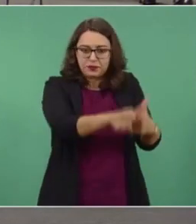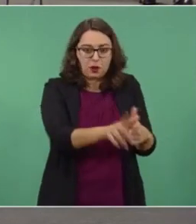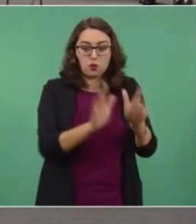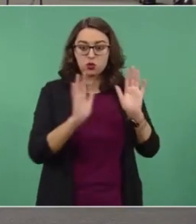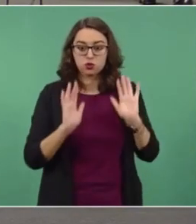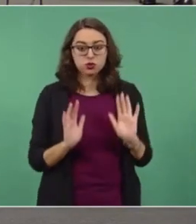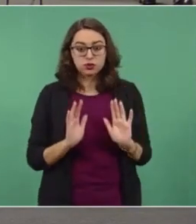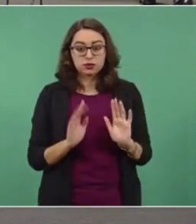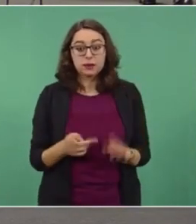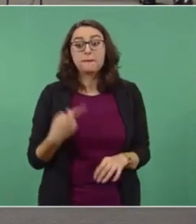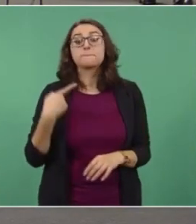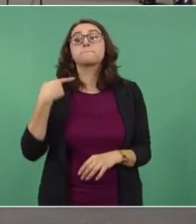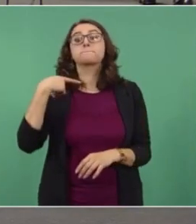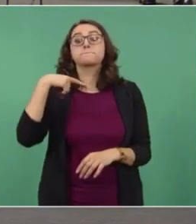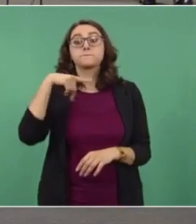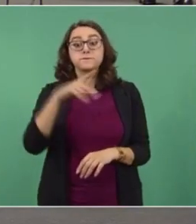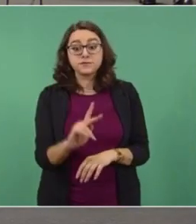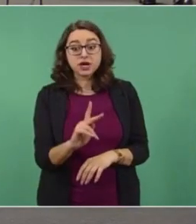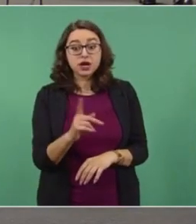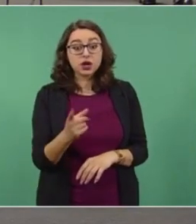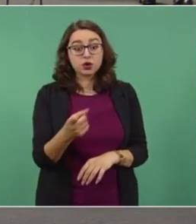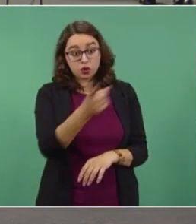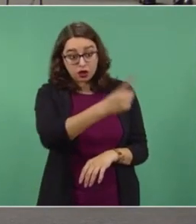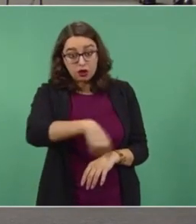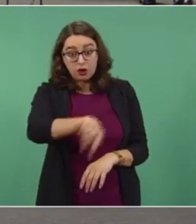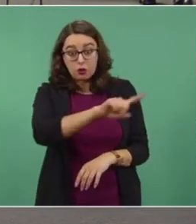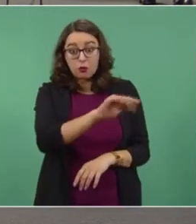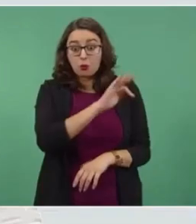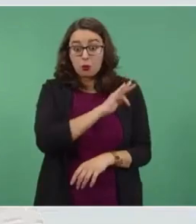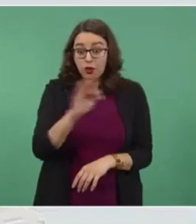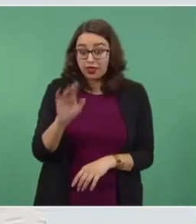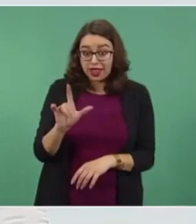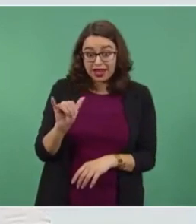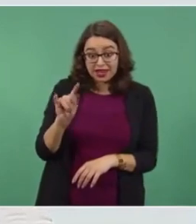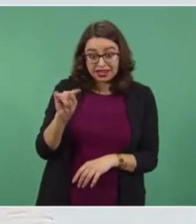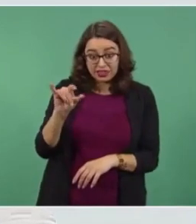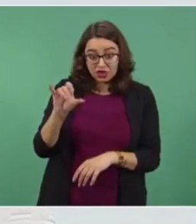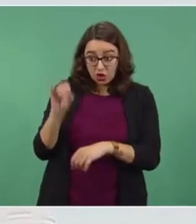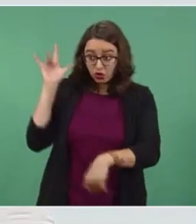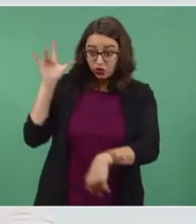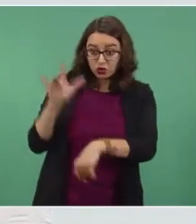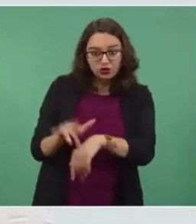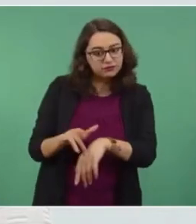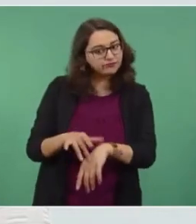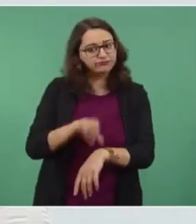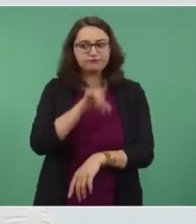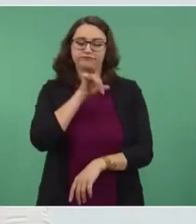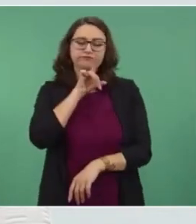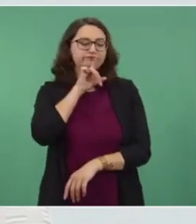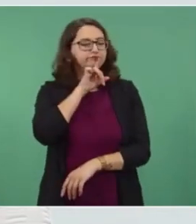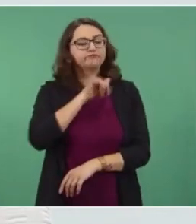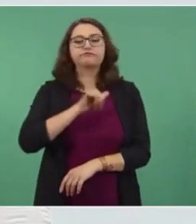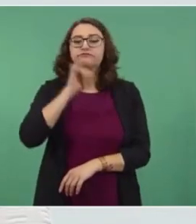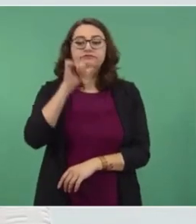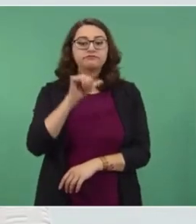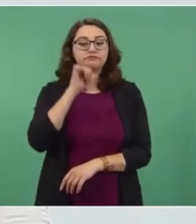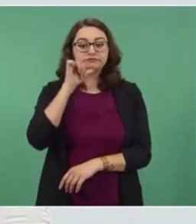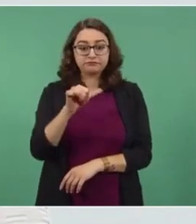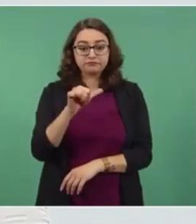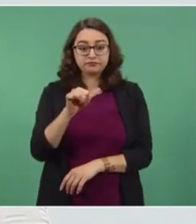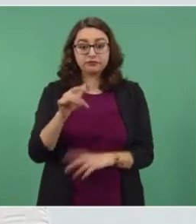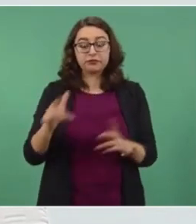concesiones no amparan la explotación y producción de litio. A las concesiones mineras ya